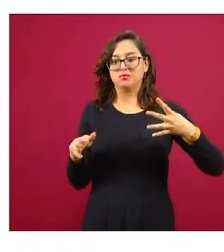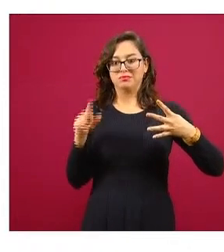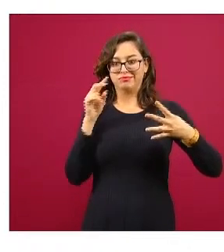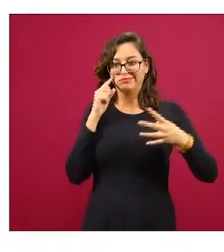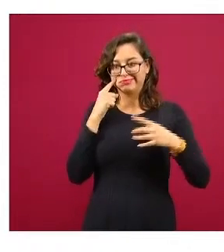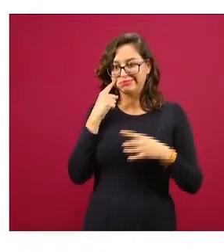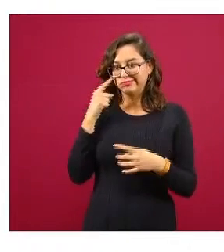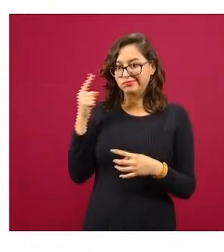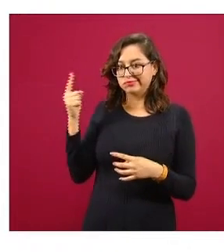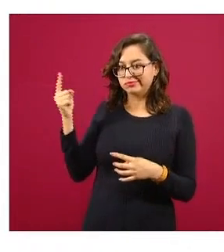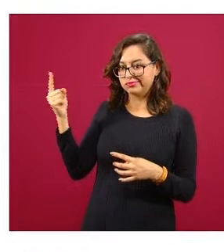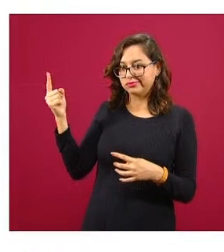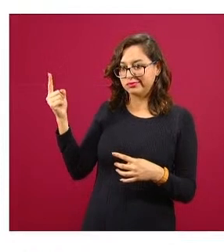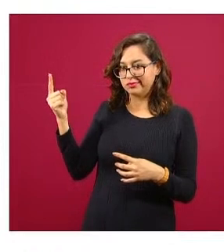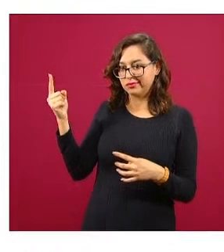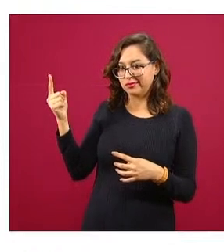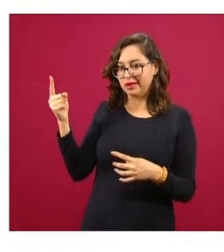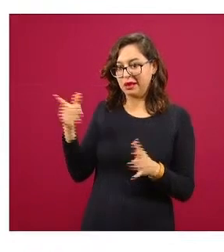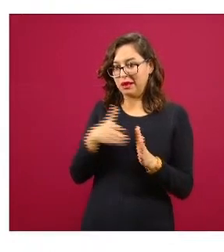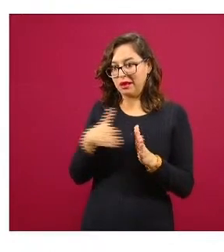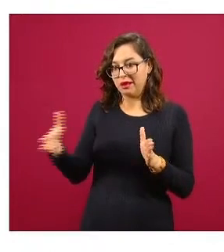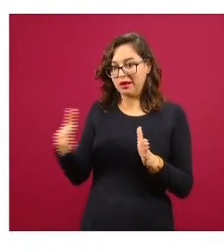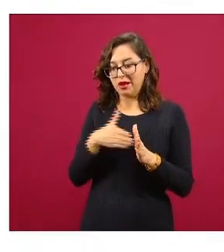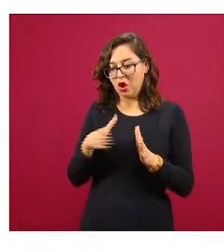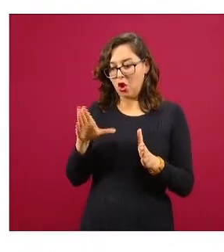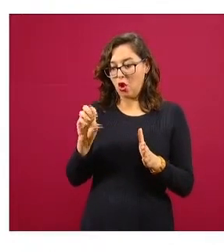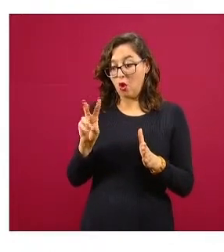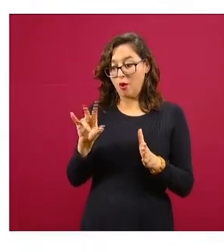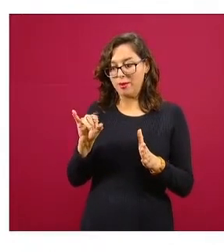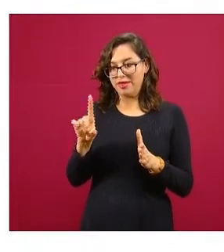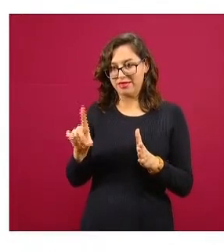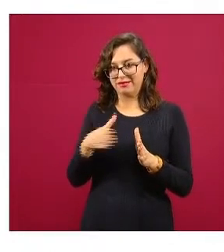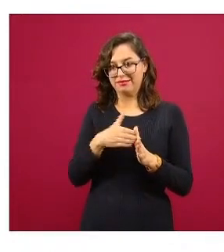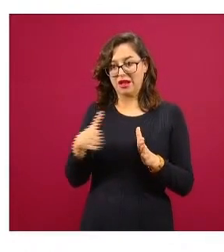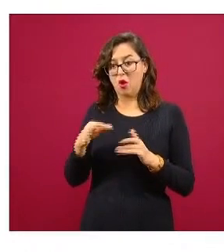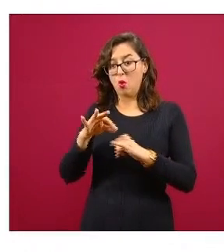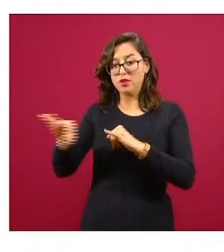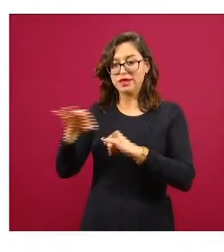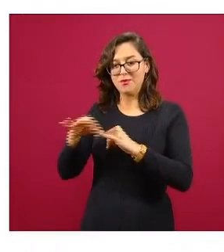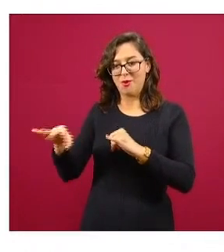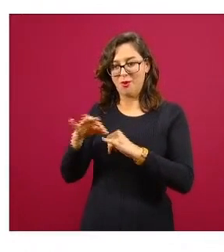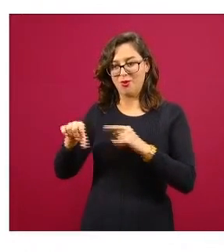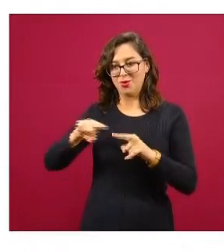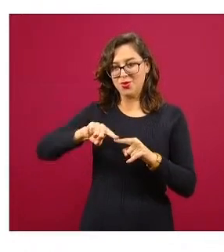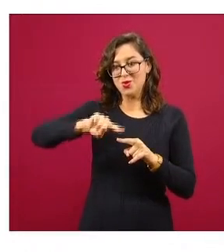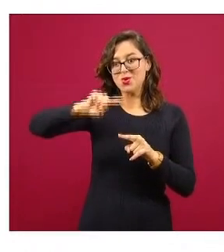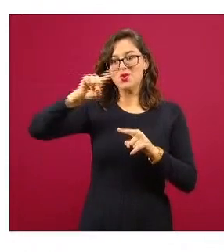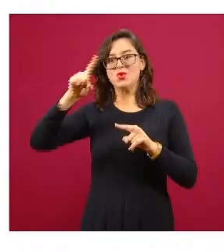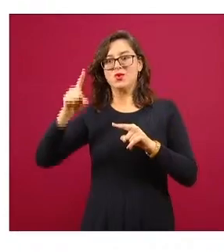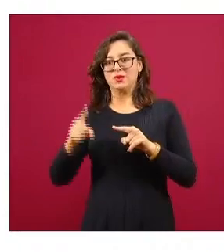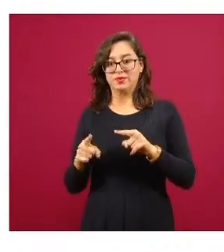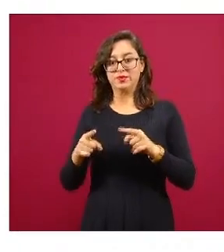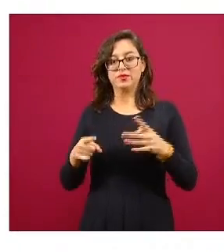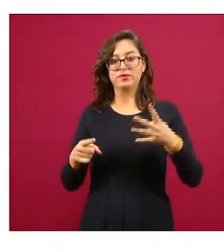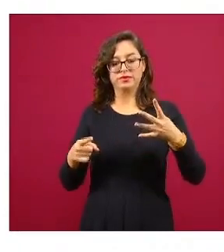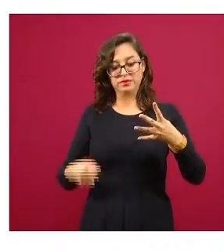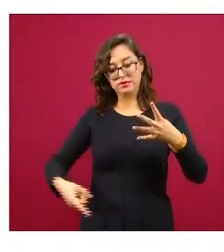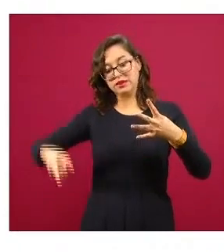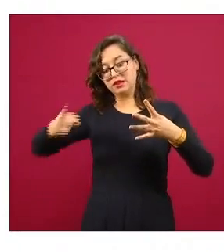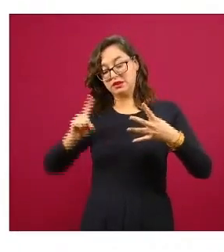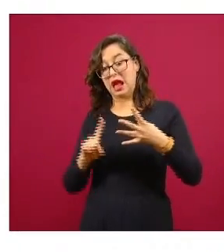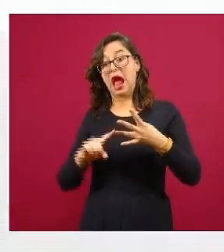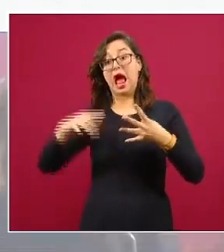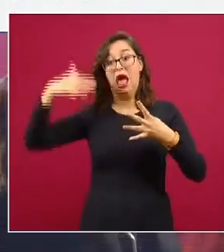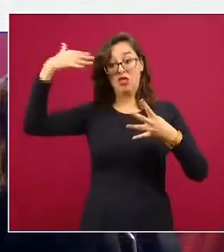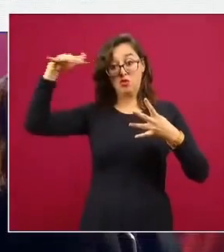semanas y los meses COVID que conocemos cuando pasamos a los adultos de